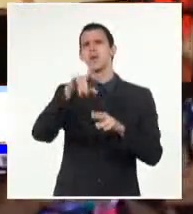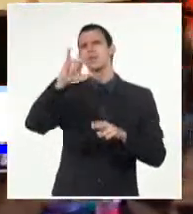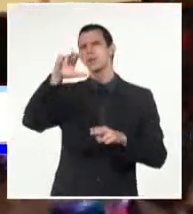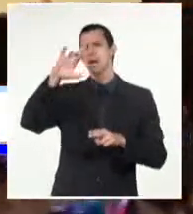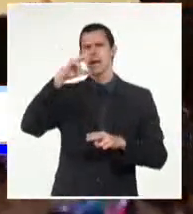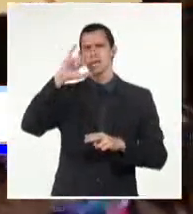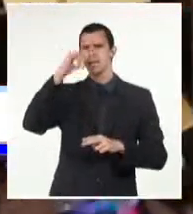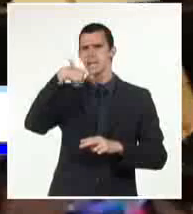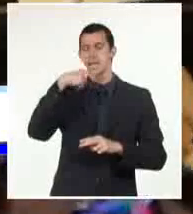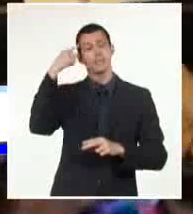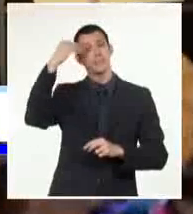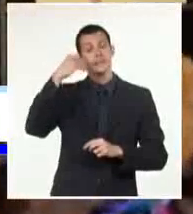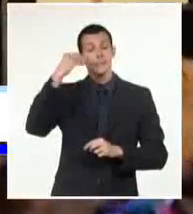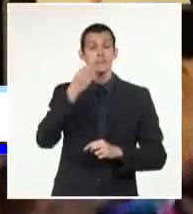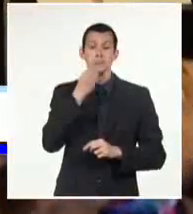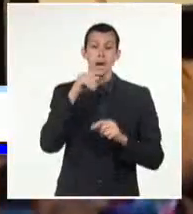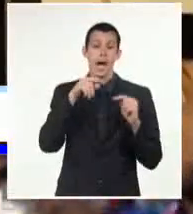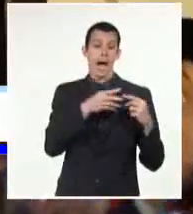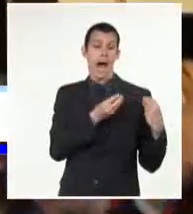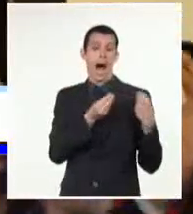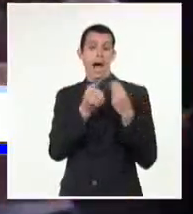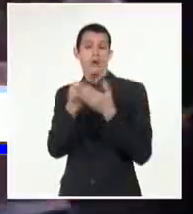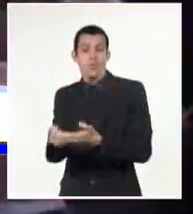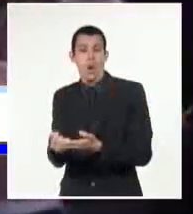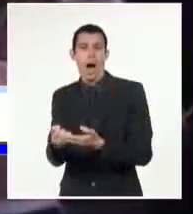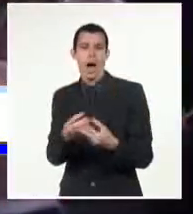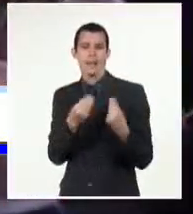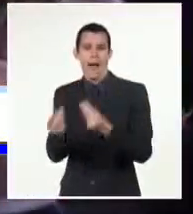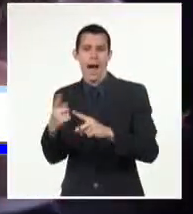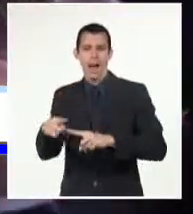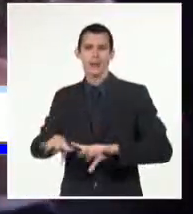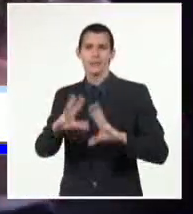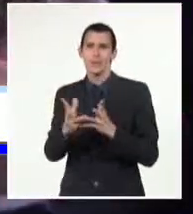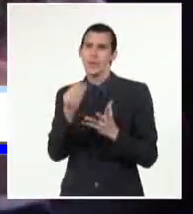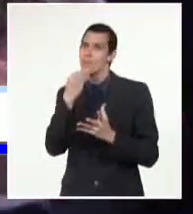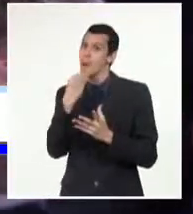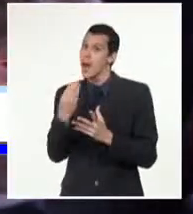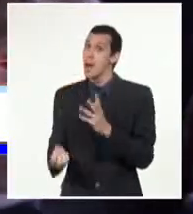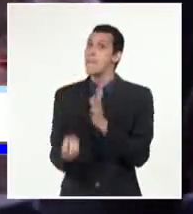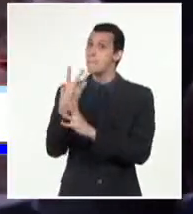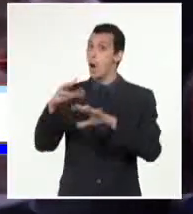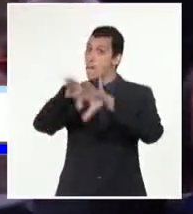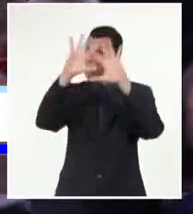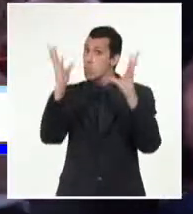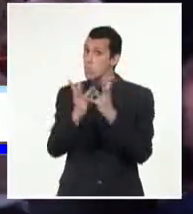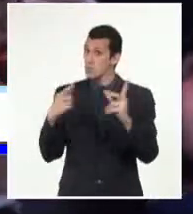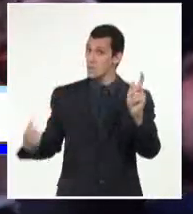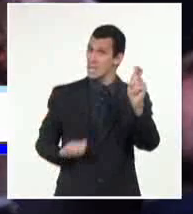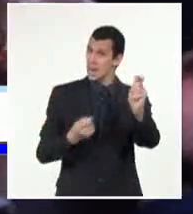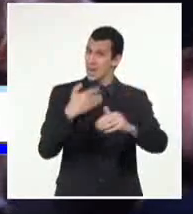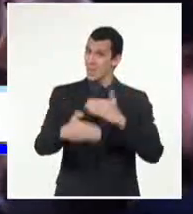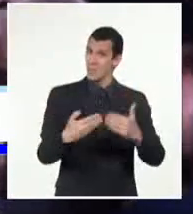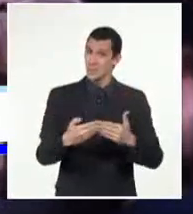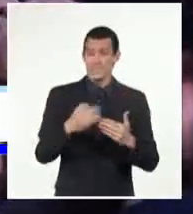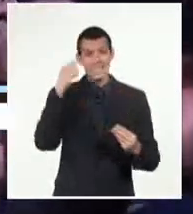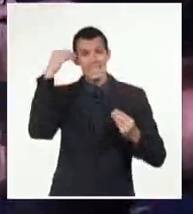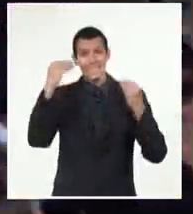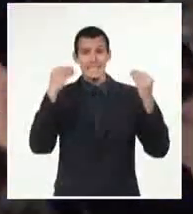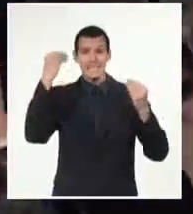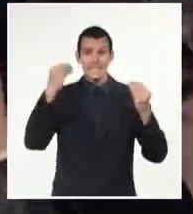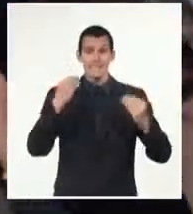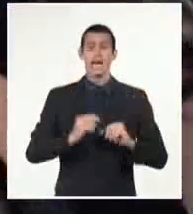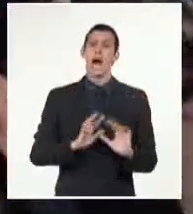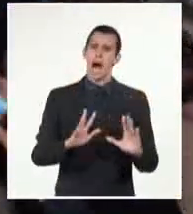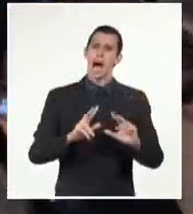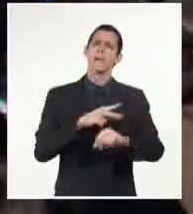en Ucrania en una guerra mundial. Orbán añadió que los líderes occidentales están enfermos de fiebre de guerra. Hungría es el único